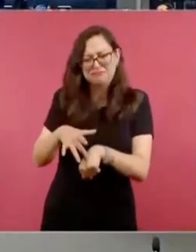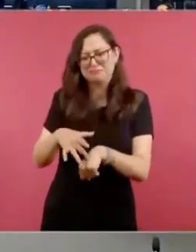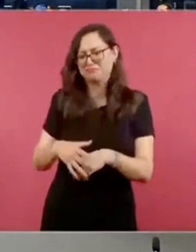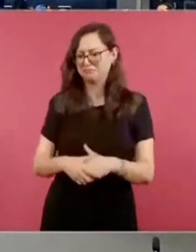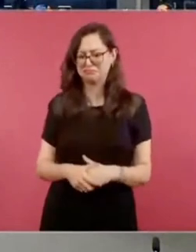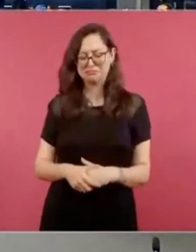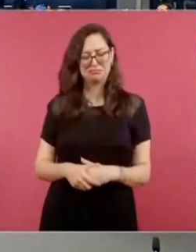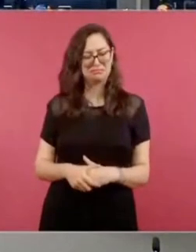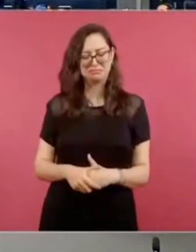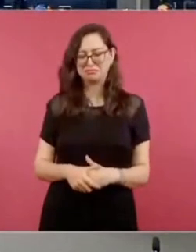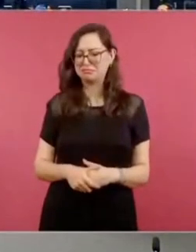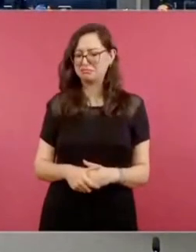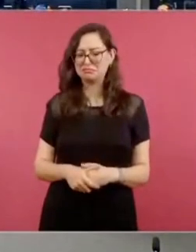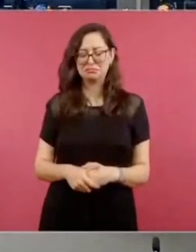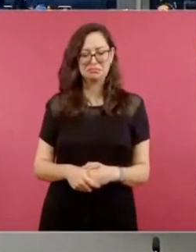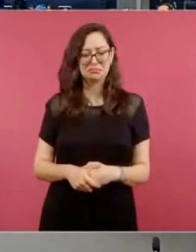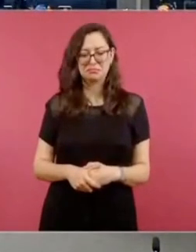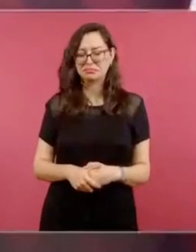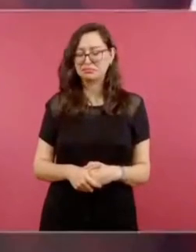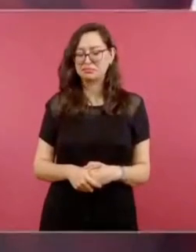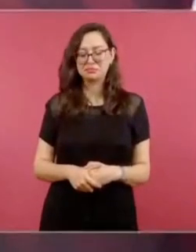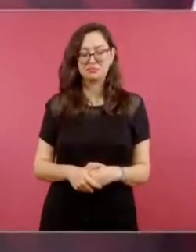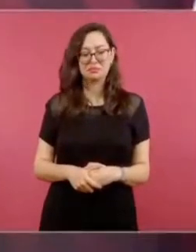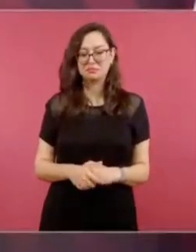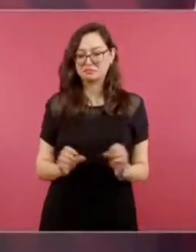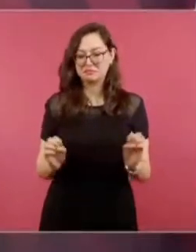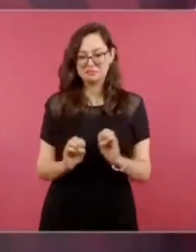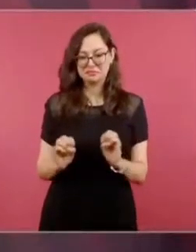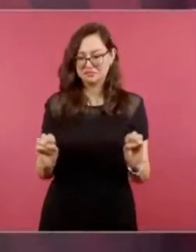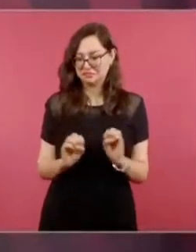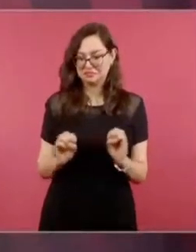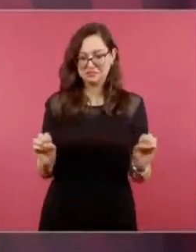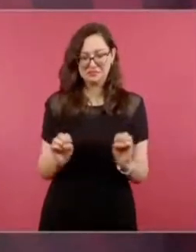nada.